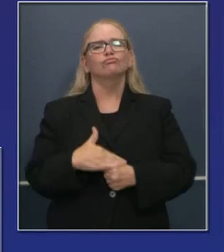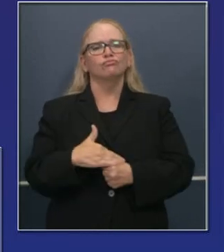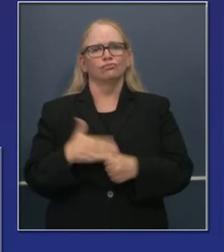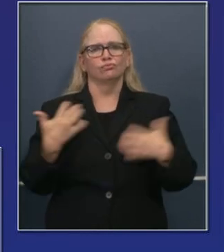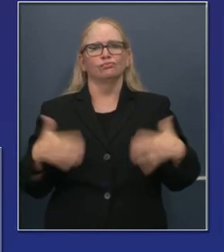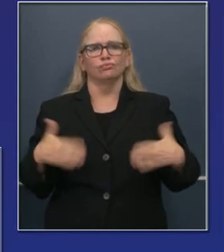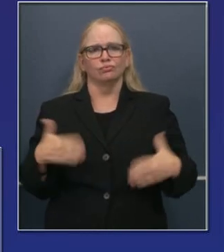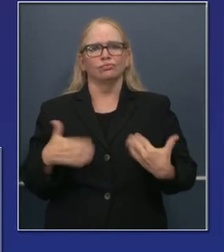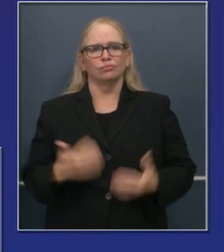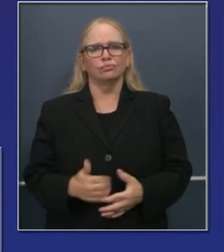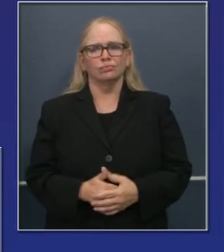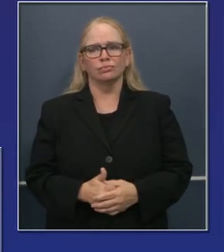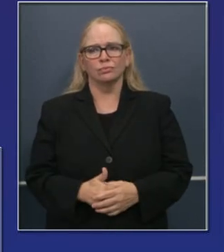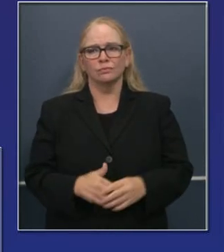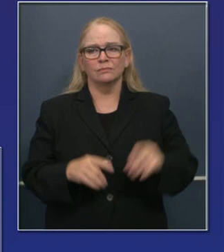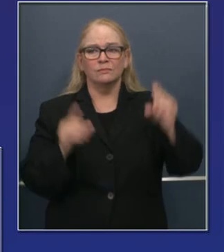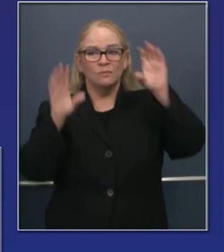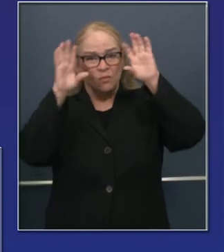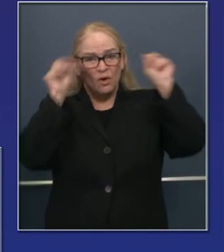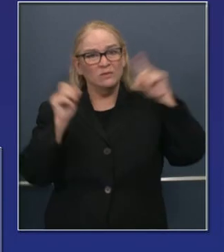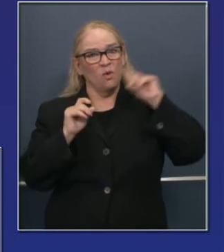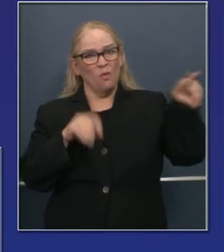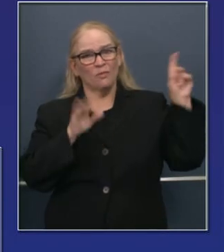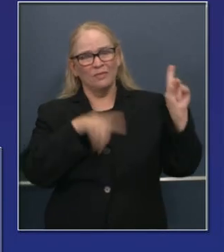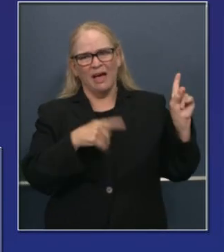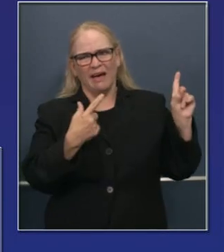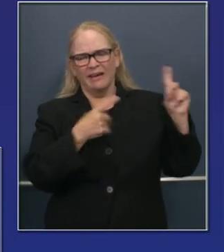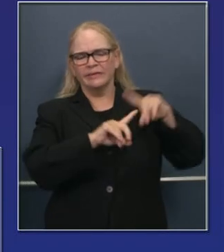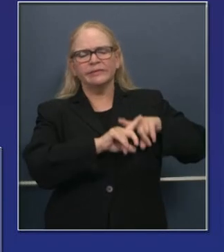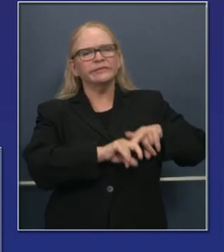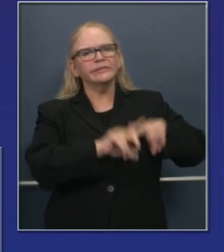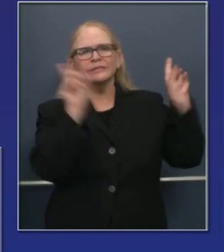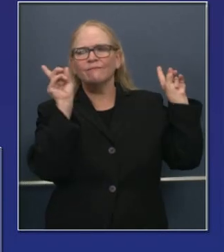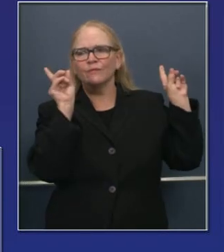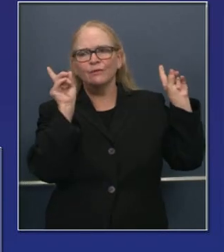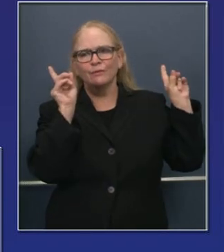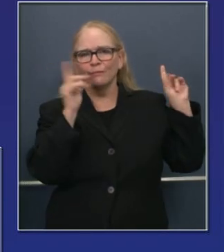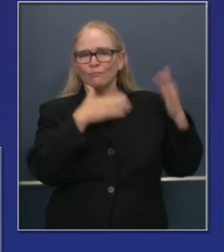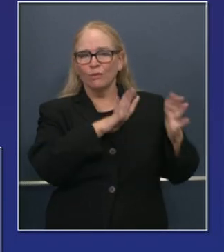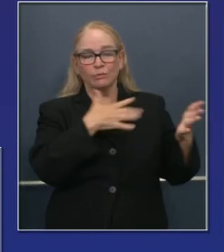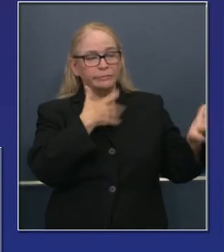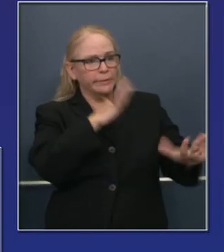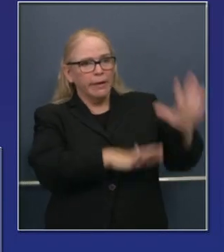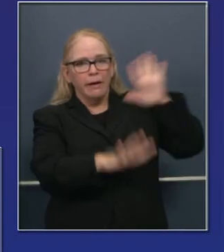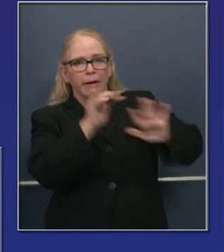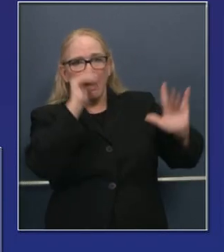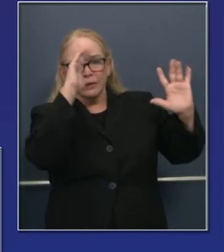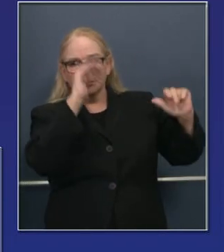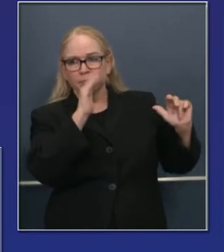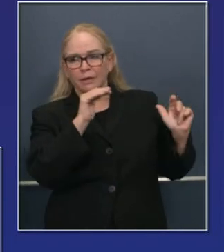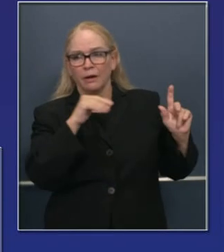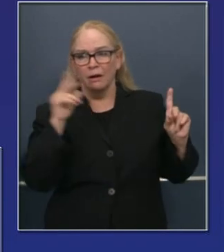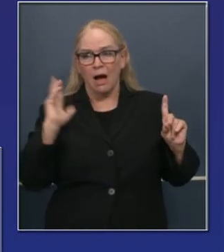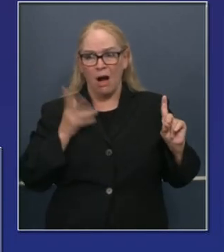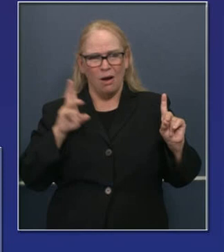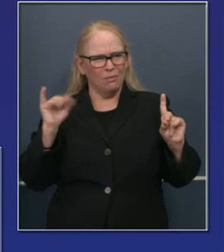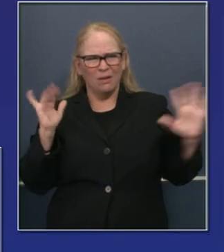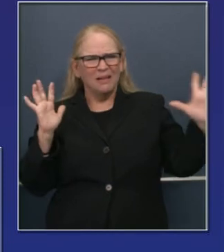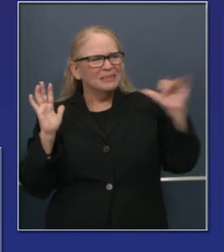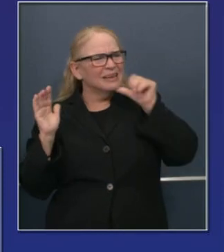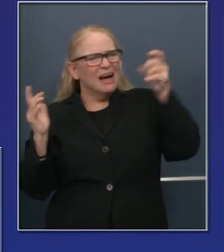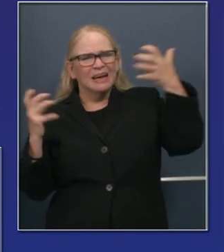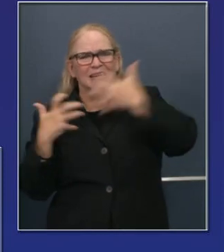es una forma de abordar esto muy distinto a como se ha hecho antes en la historia.